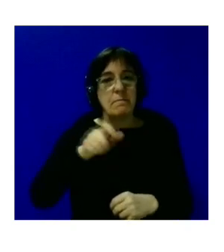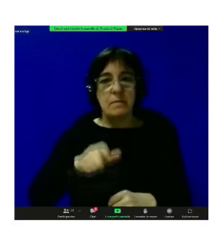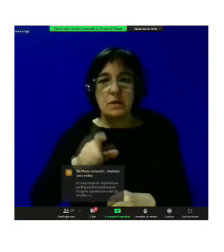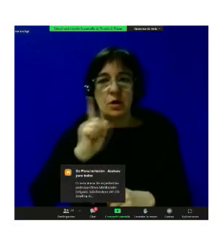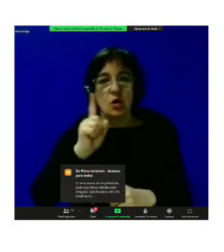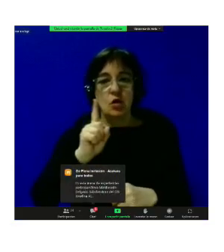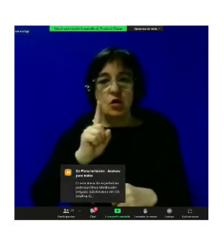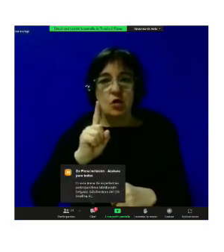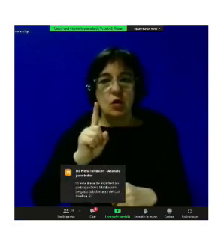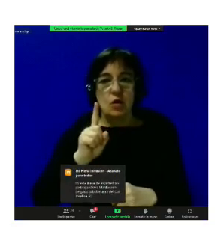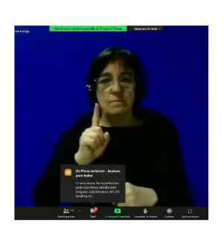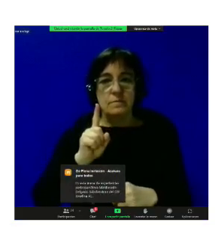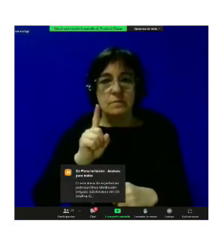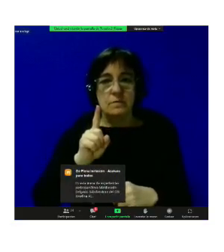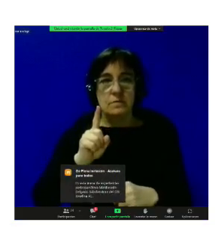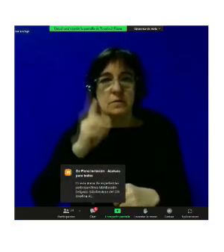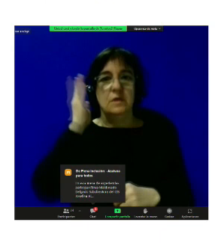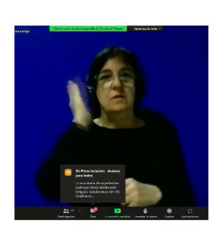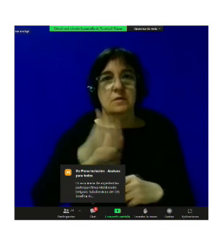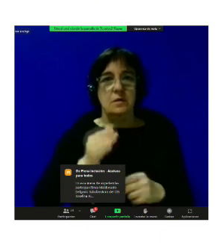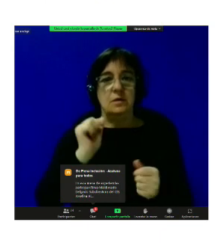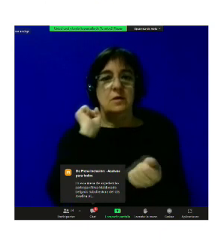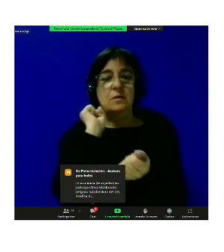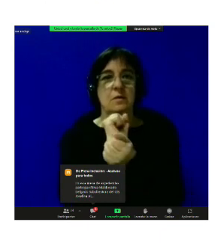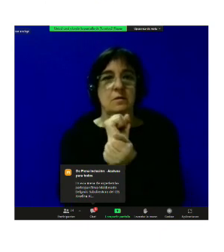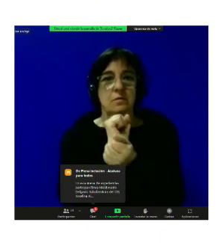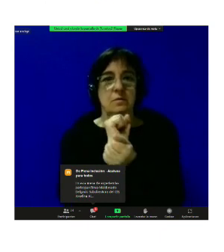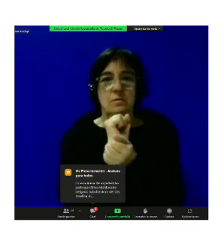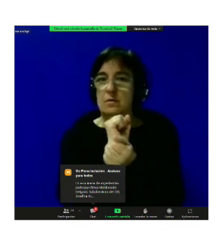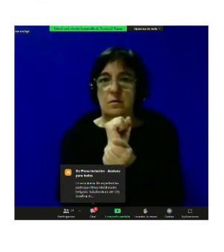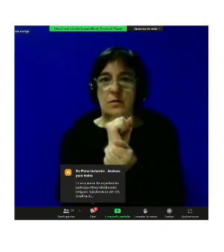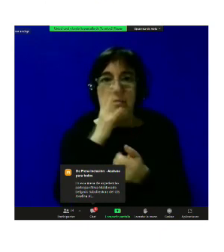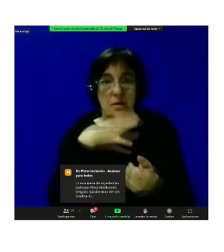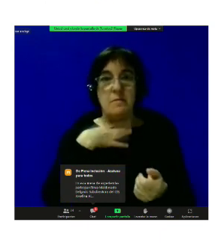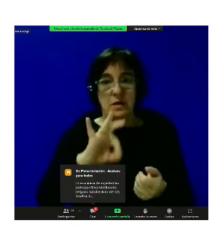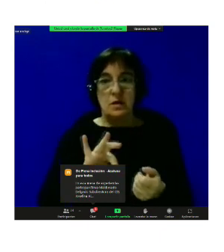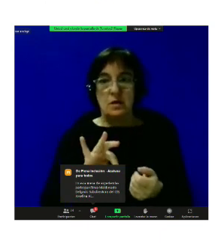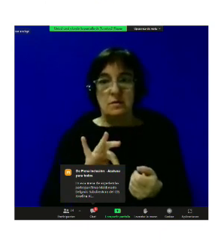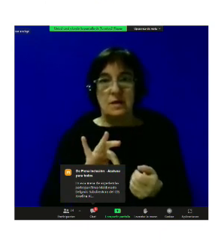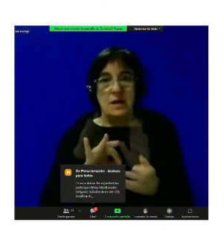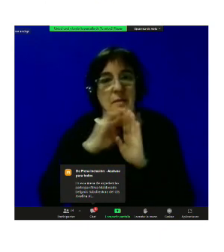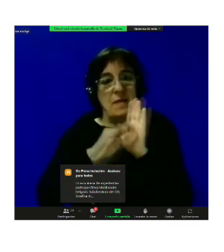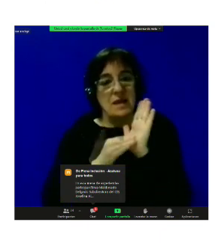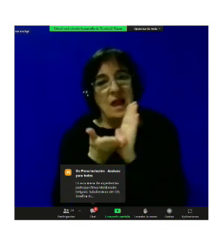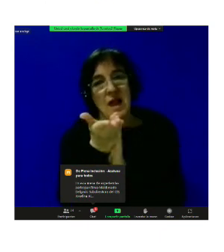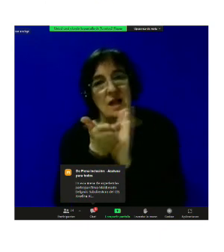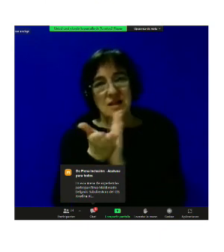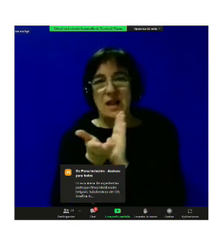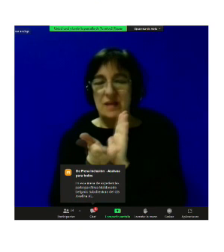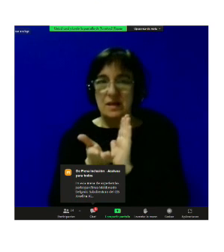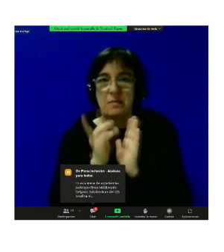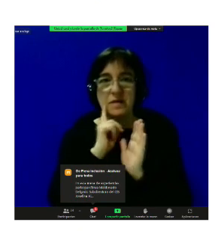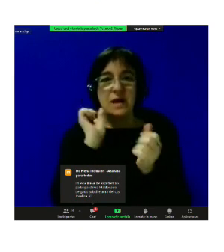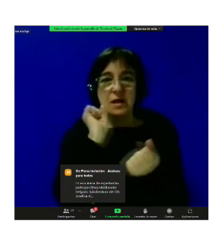pasen a cumplir penas privativas de libertad en la medida de lo posible para eso está las medidas alternativas a la prisión no siempre